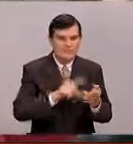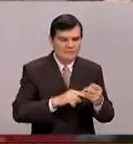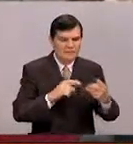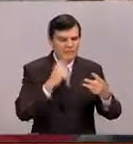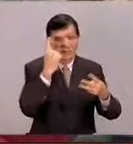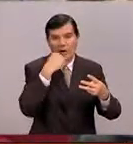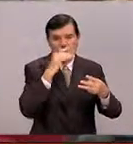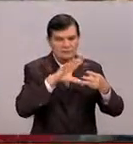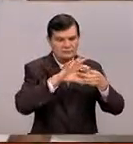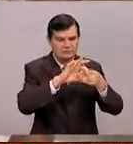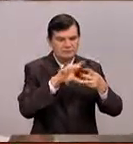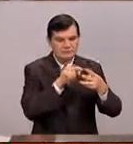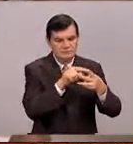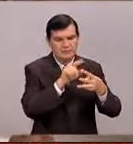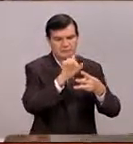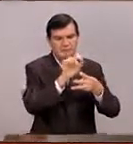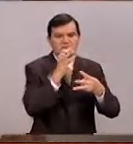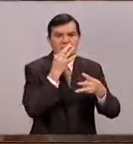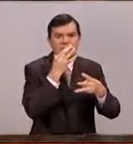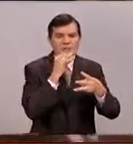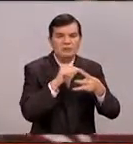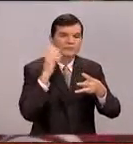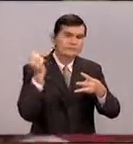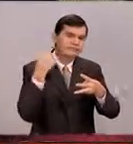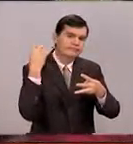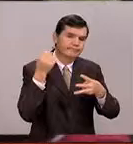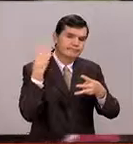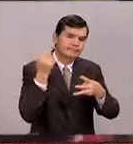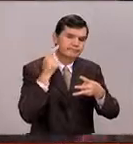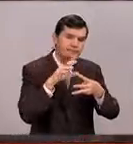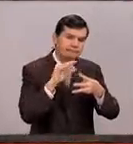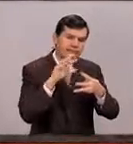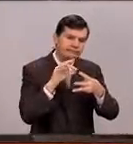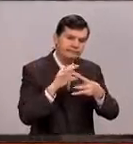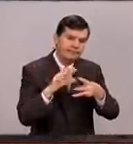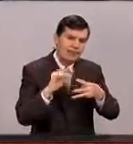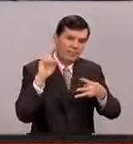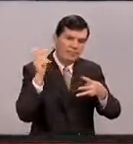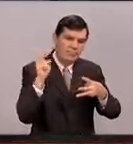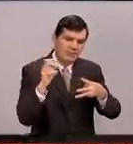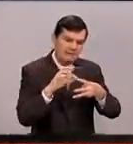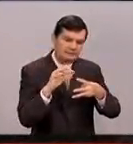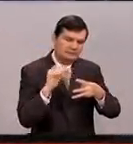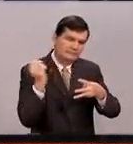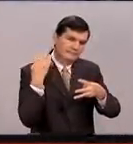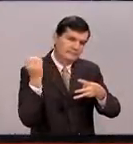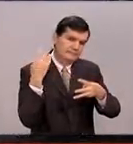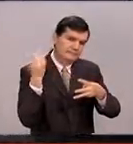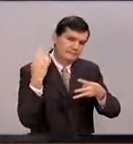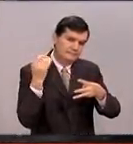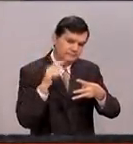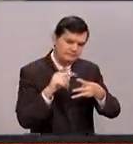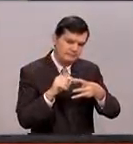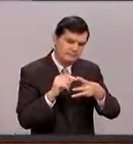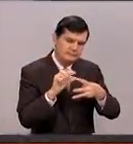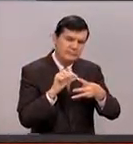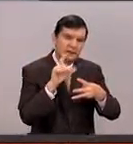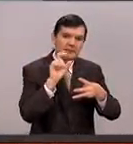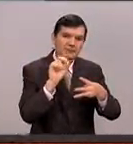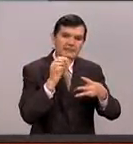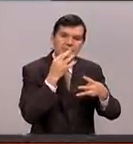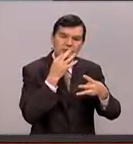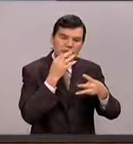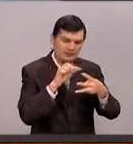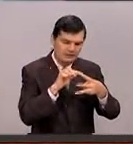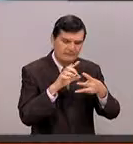tres partes. 20 minutos en la que el ponente invitado, que es especialista del tema, va a exponer el tema. 20